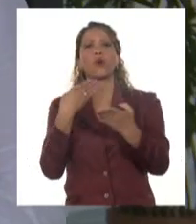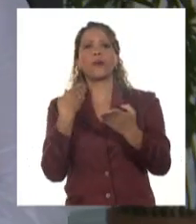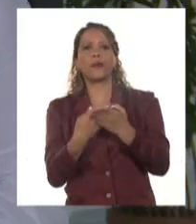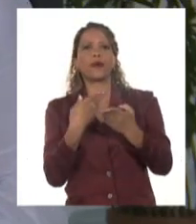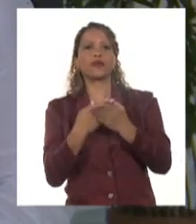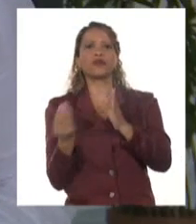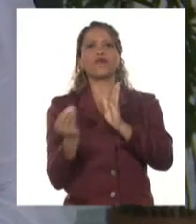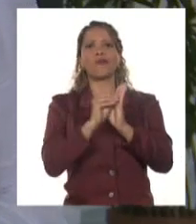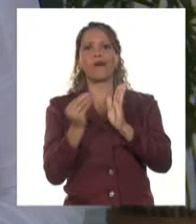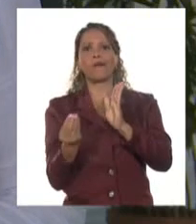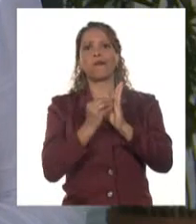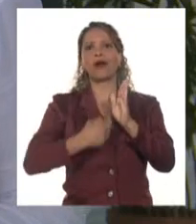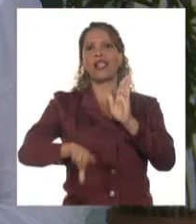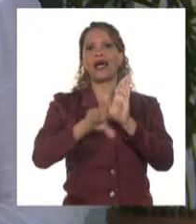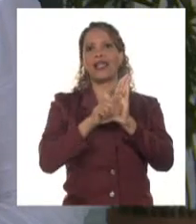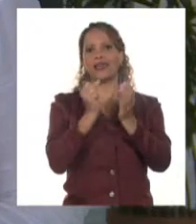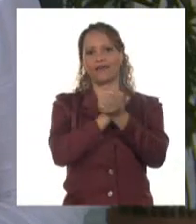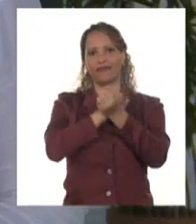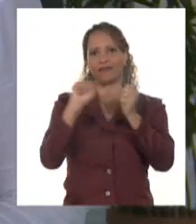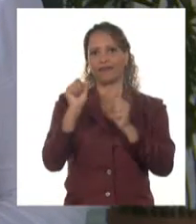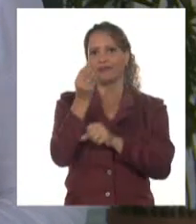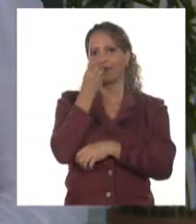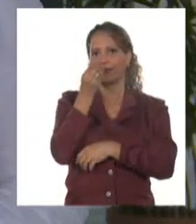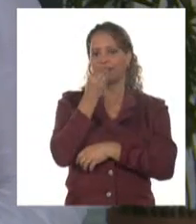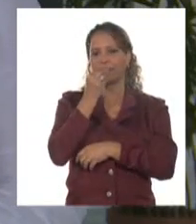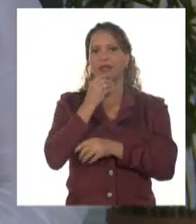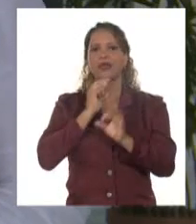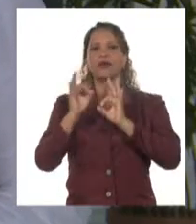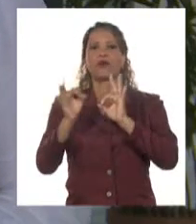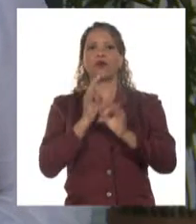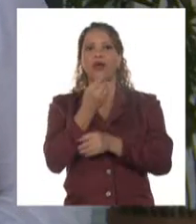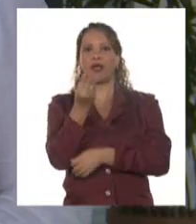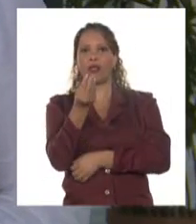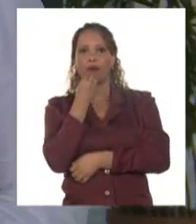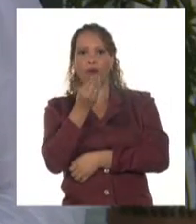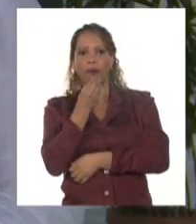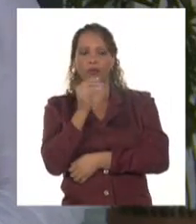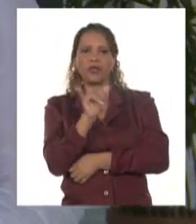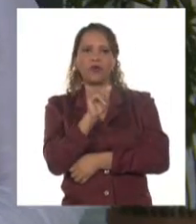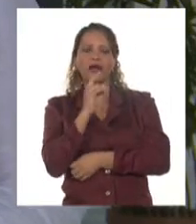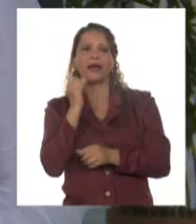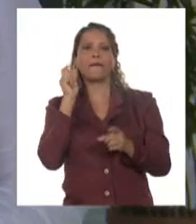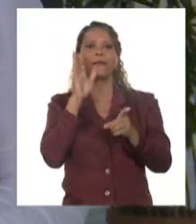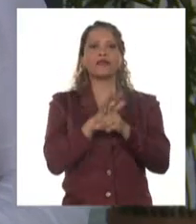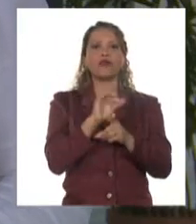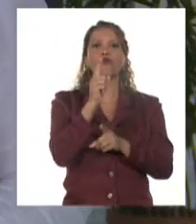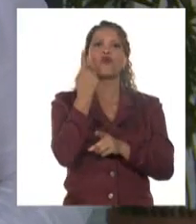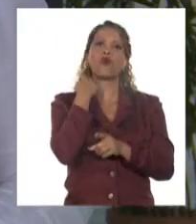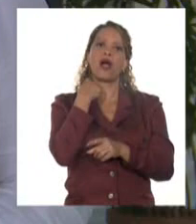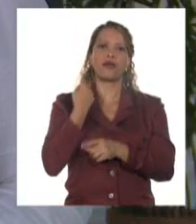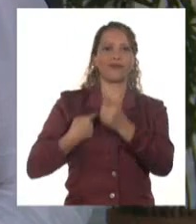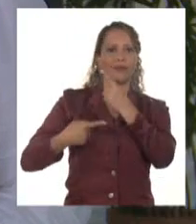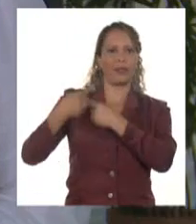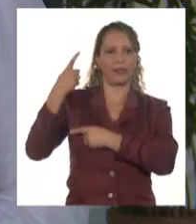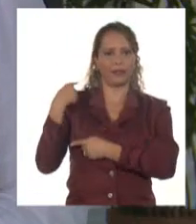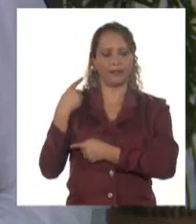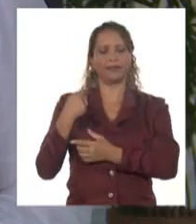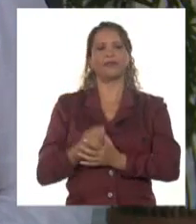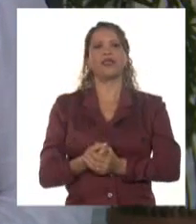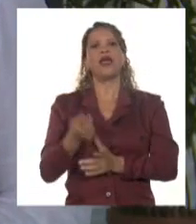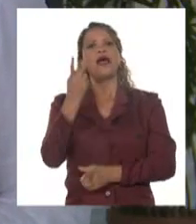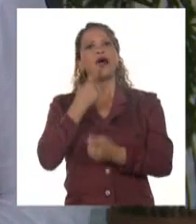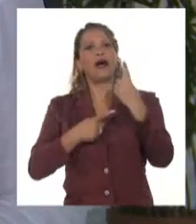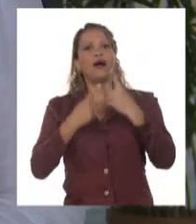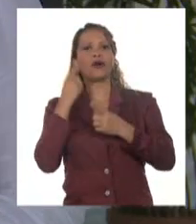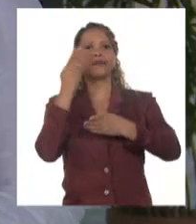implementación de la Ley de Soberanía Alimentaria y Seguridad Nutricional puesta en vigor un año atrás. A pesar de las actuales